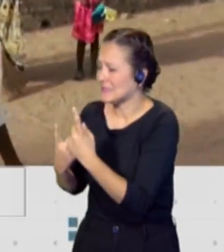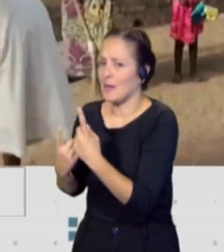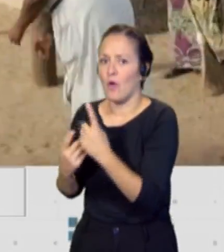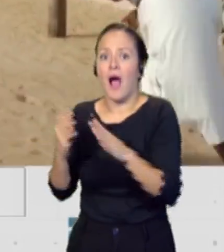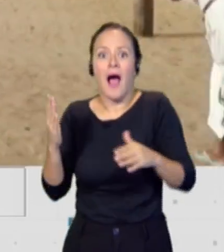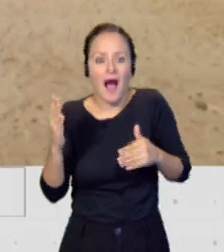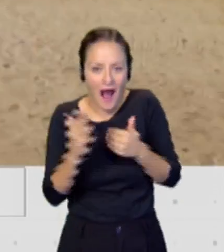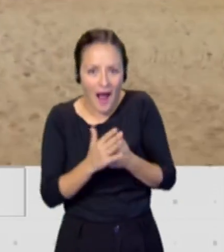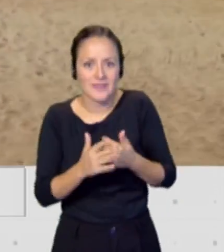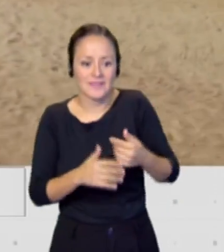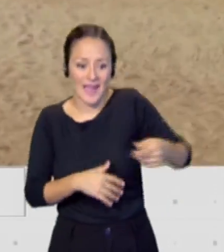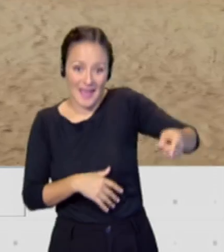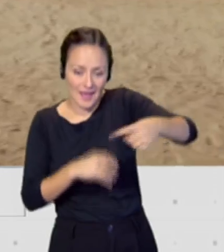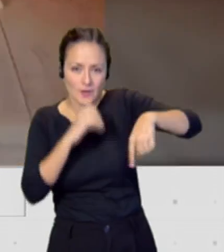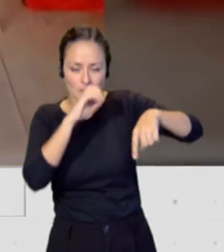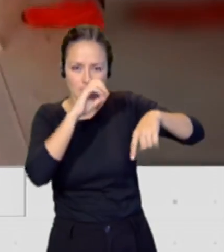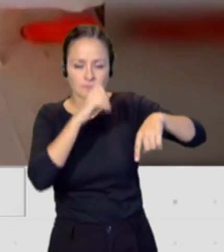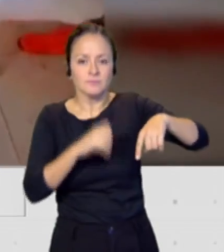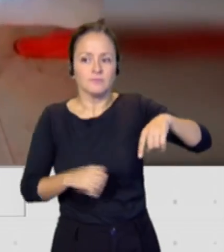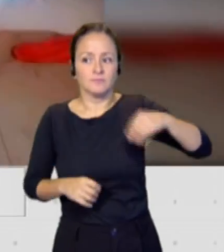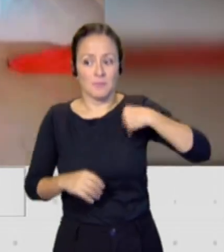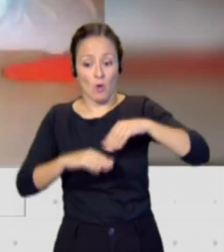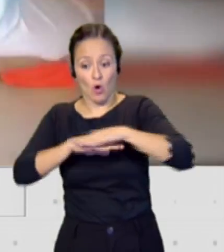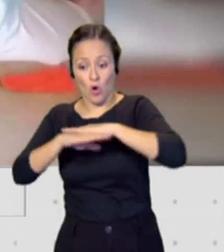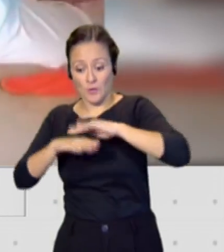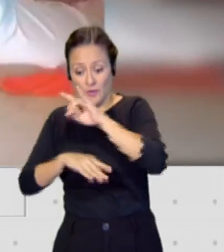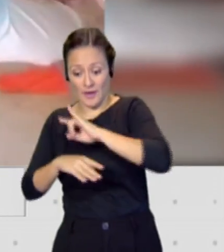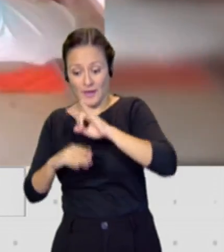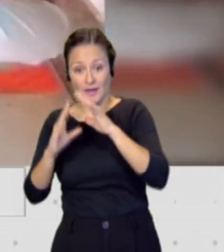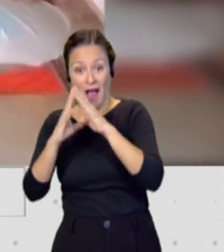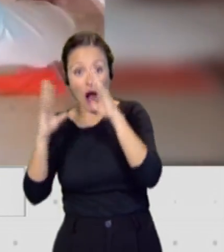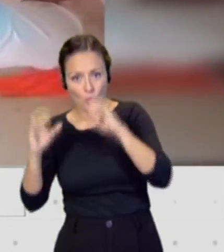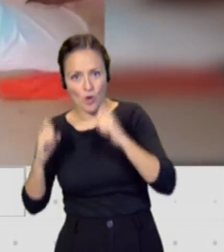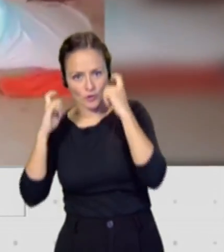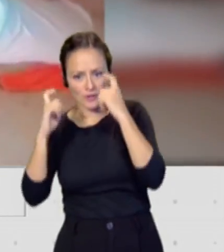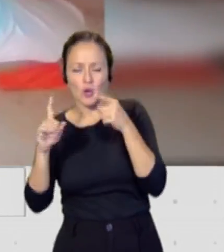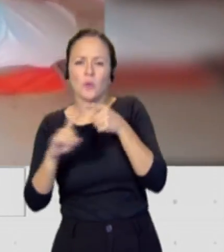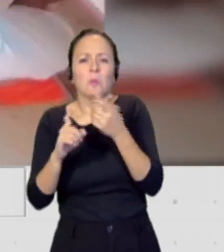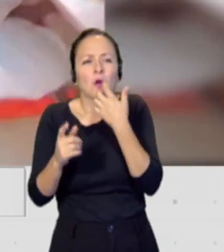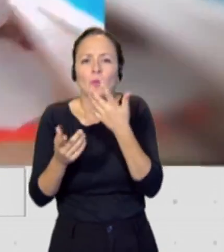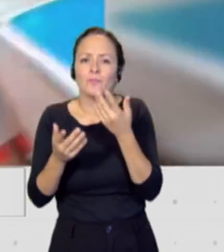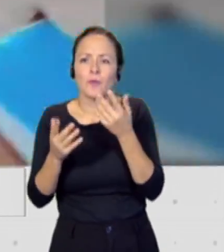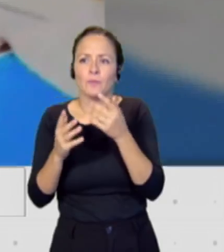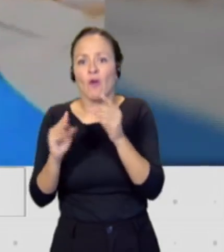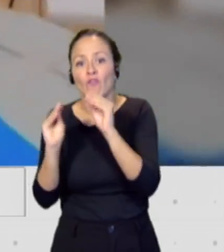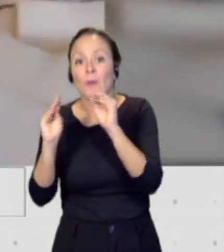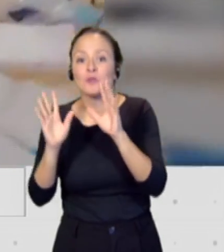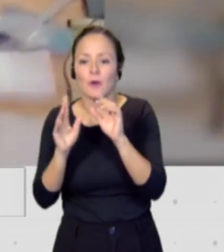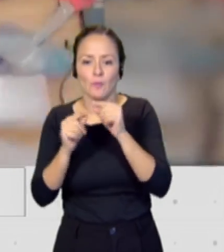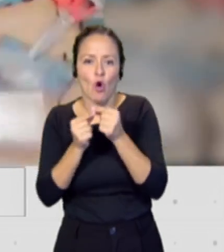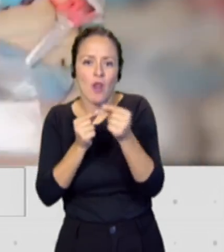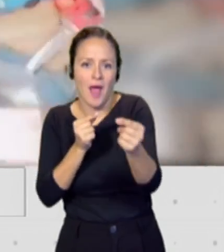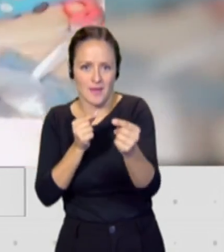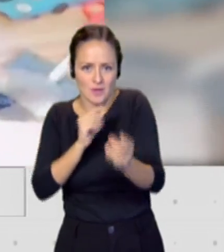intentando crear un vínculo con el gobierno de Canarias para demandar incluso esta formación online que fuera más constante y más